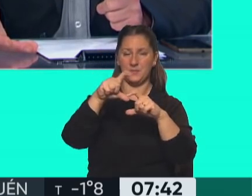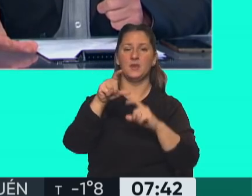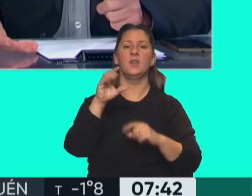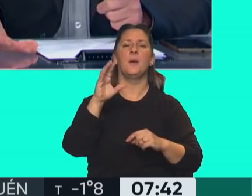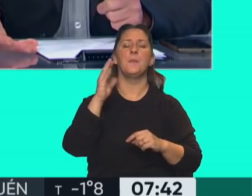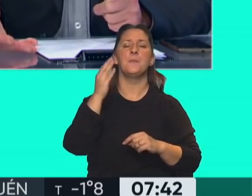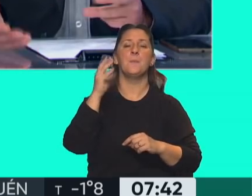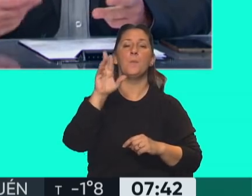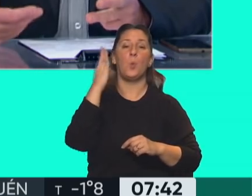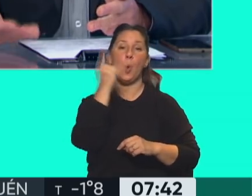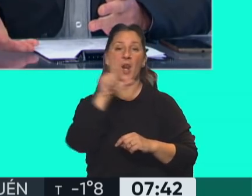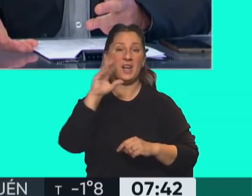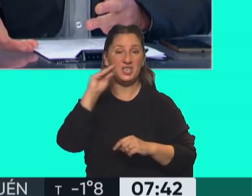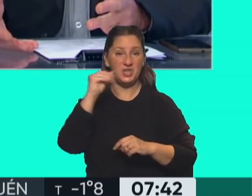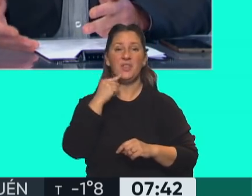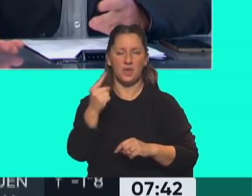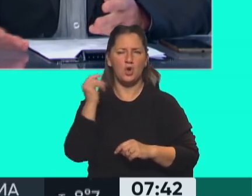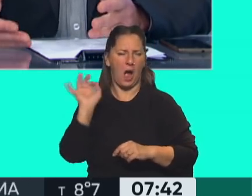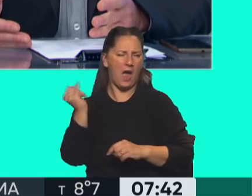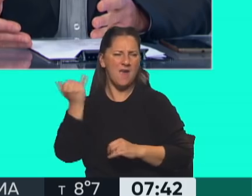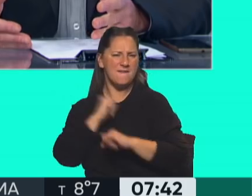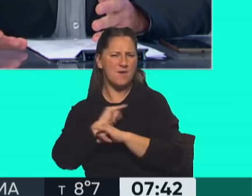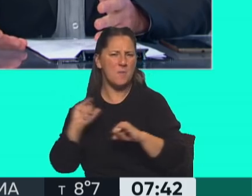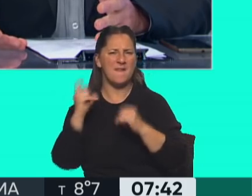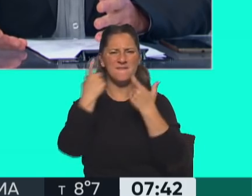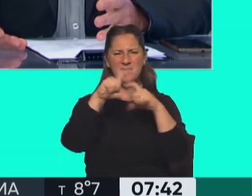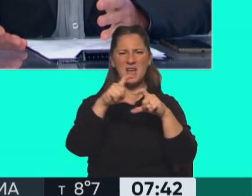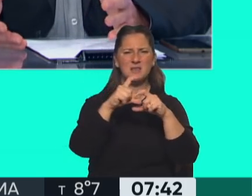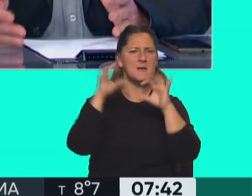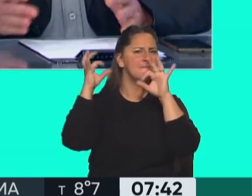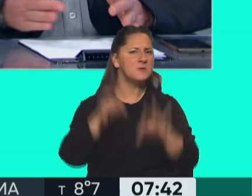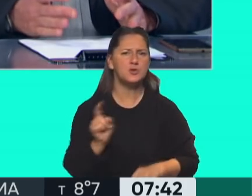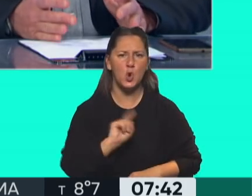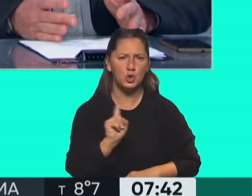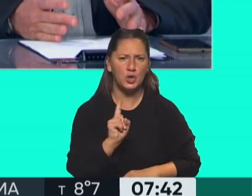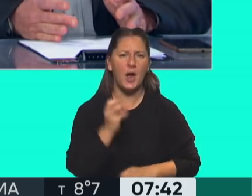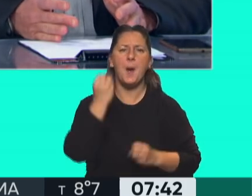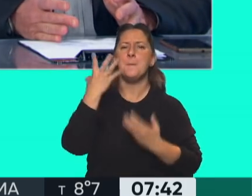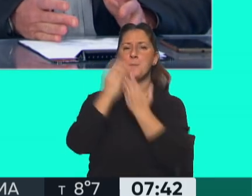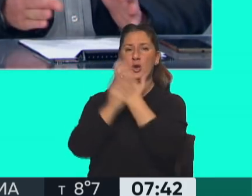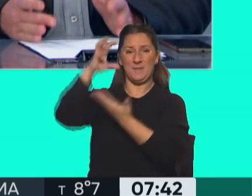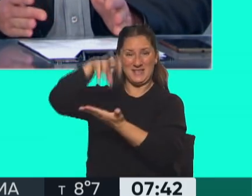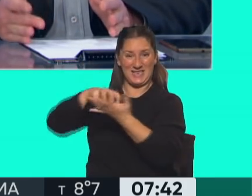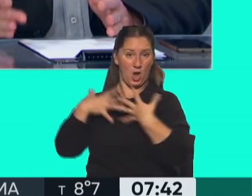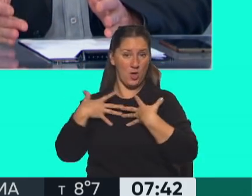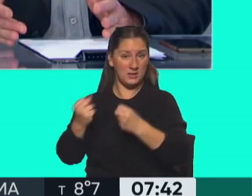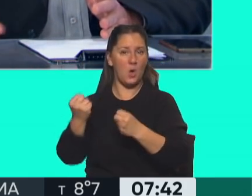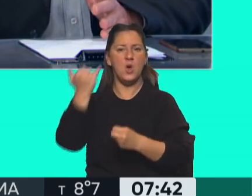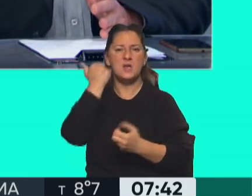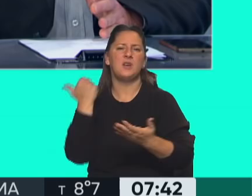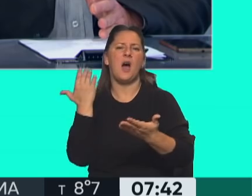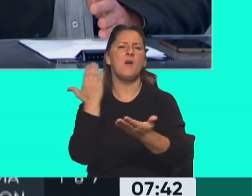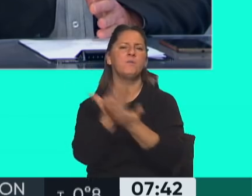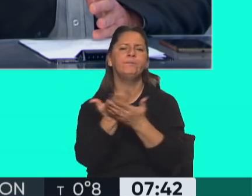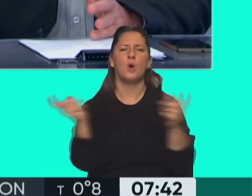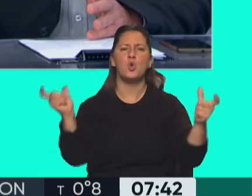dijo públicamente que ella tenía información de que las vacunas de Pfizer no llegaban porque desde el Ministerio de Salud se había solicitado una